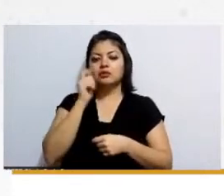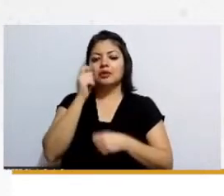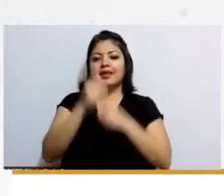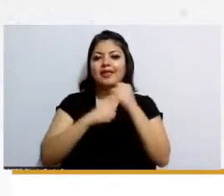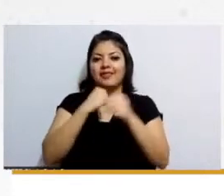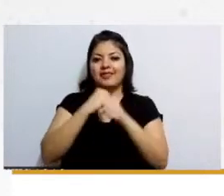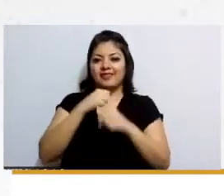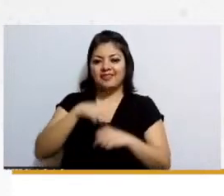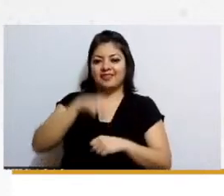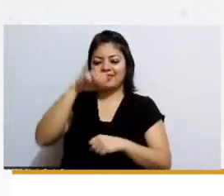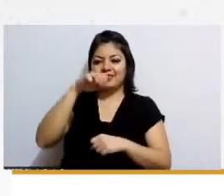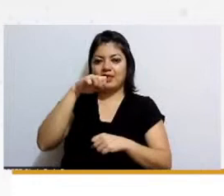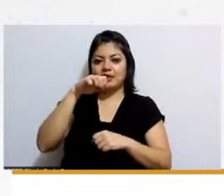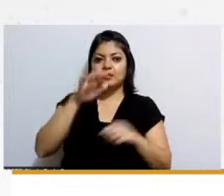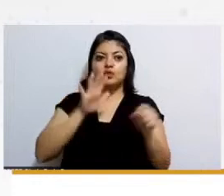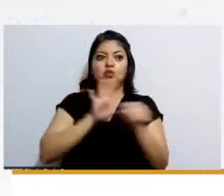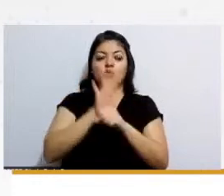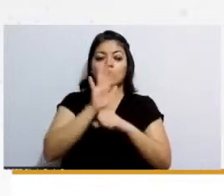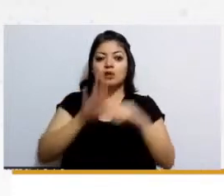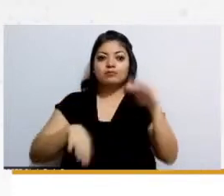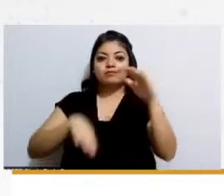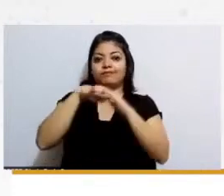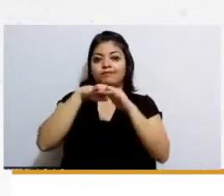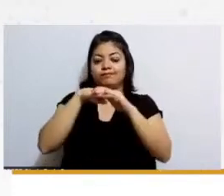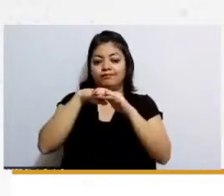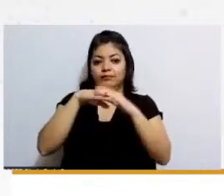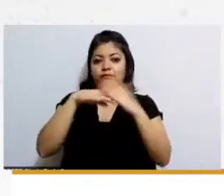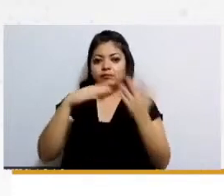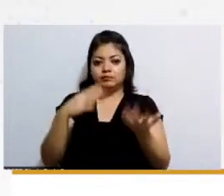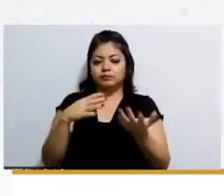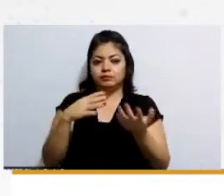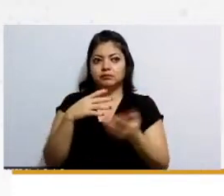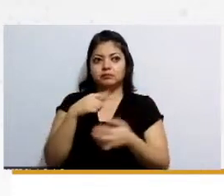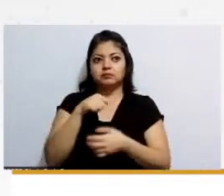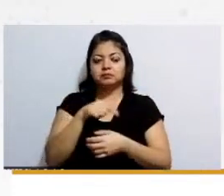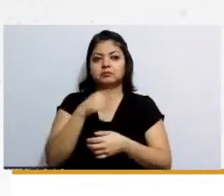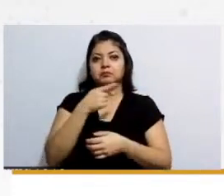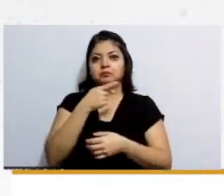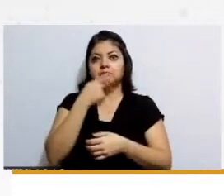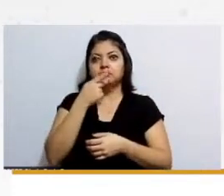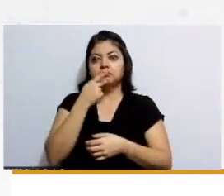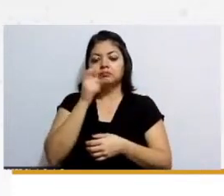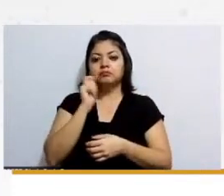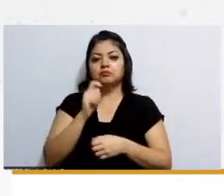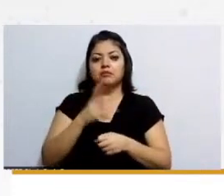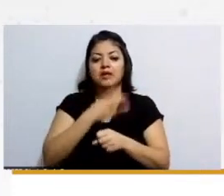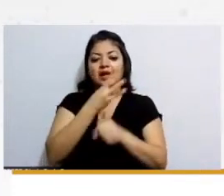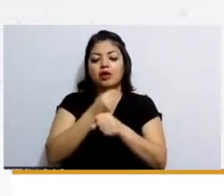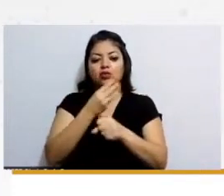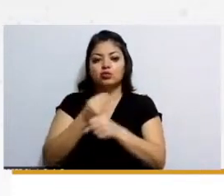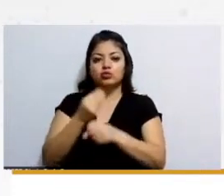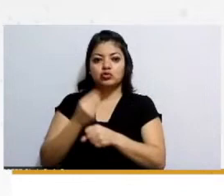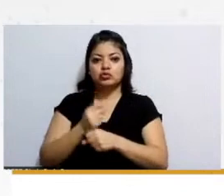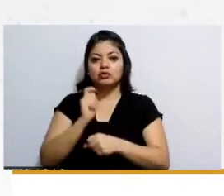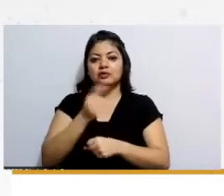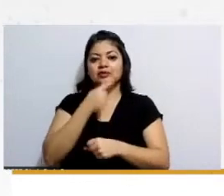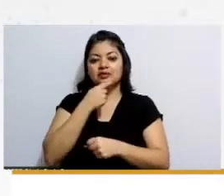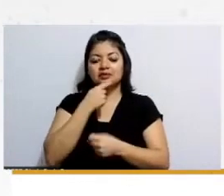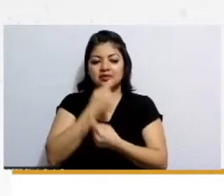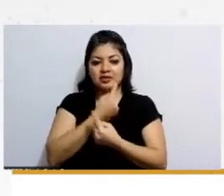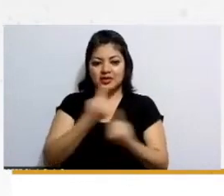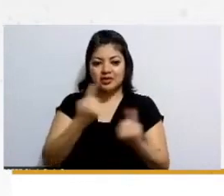el servicio de guarderías pero en este caso nos hablaba a los ajustes razonables para la niñez con discapacidad